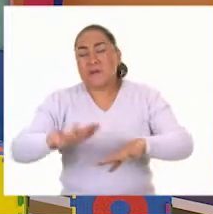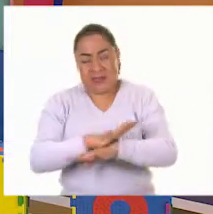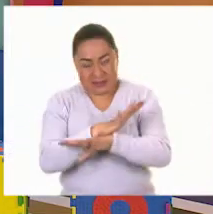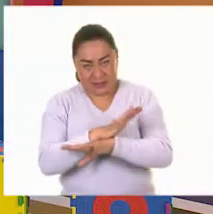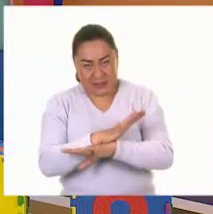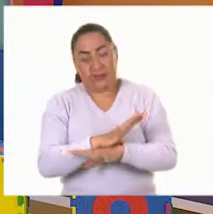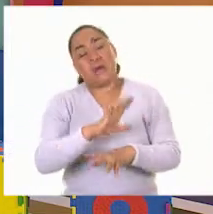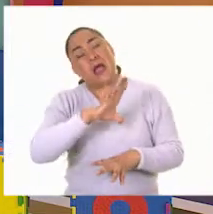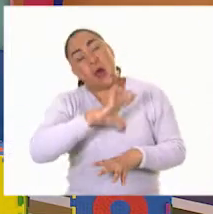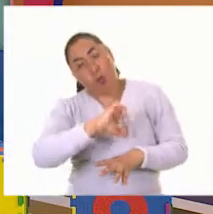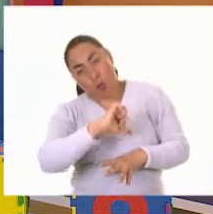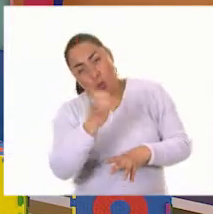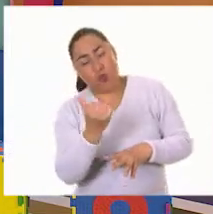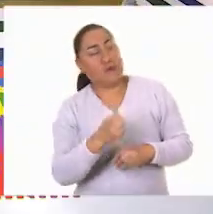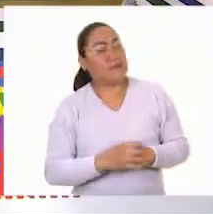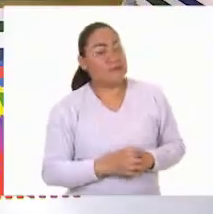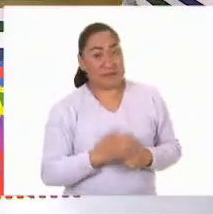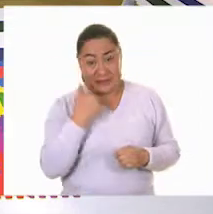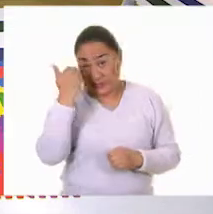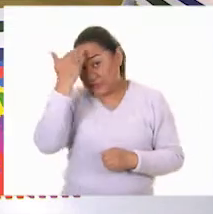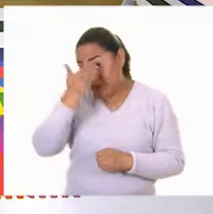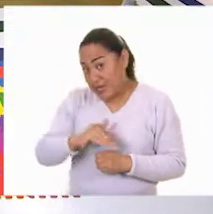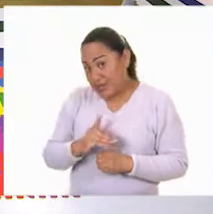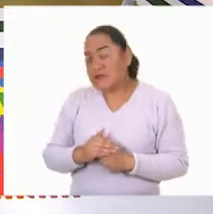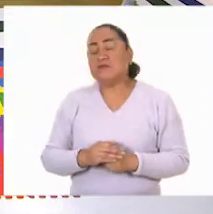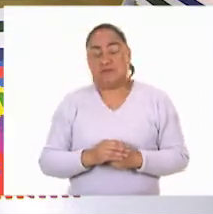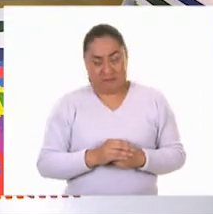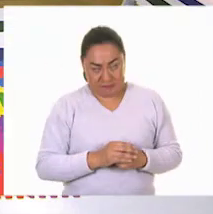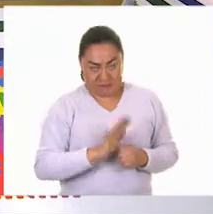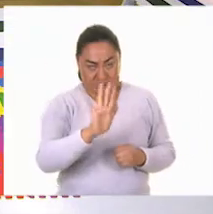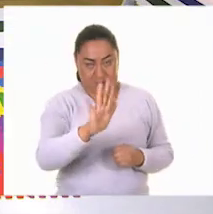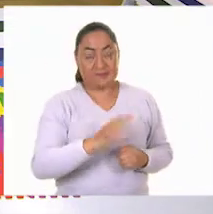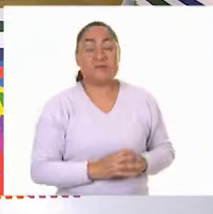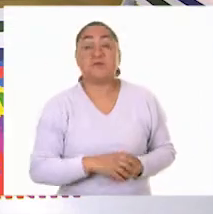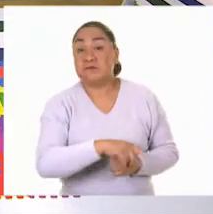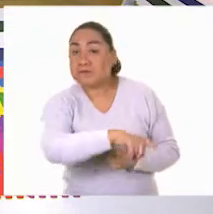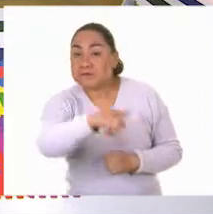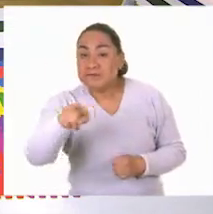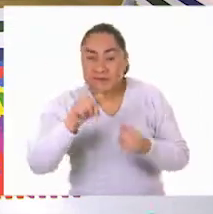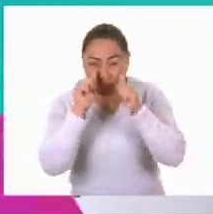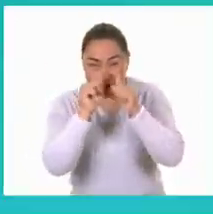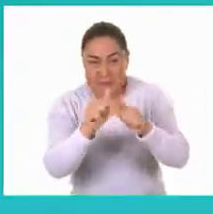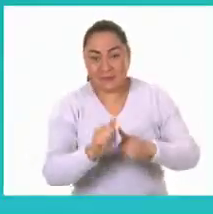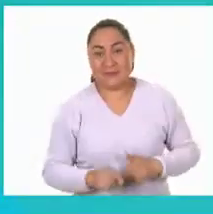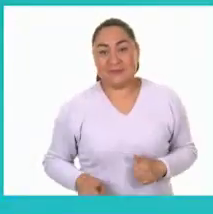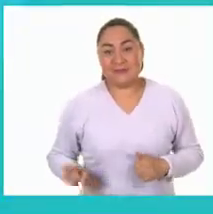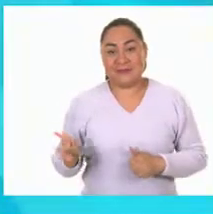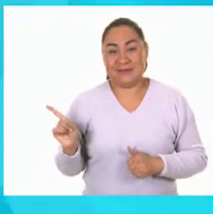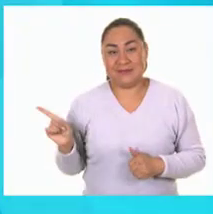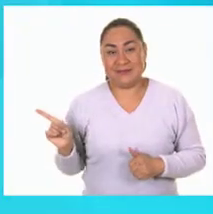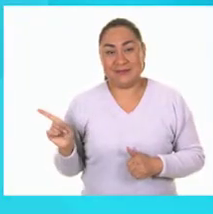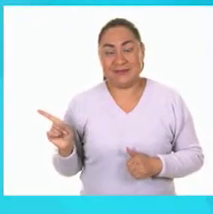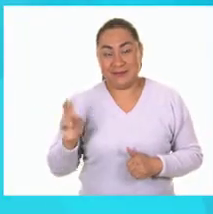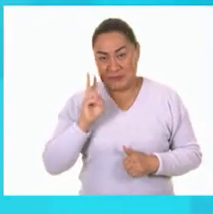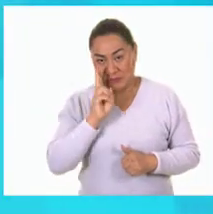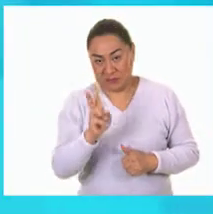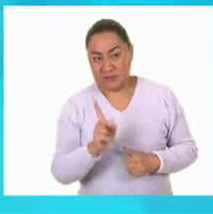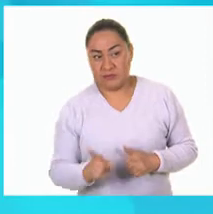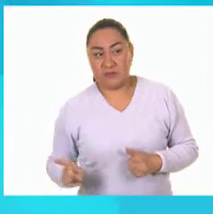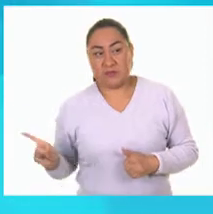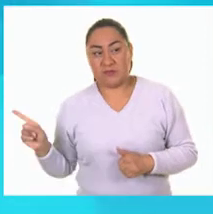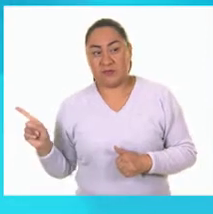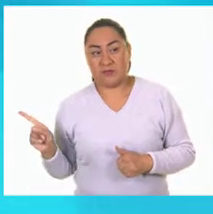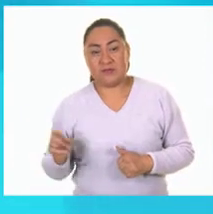Hay otro elemento. ¿Quieres saber, Erick, cuál es? A ver, sí me interesa. Vamos a verlo y ustedes pongan atención en su pantalla. En su pantalla va a aparecer